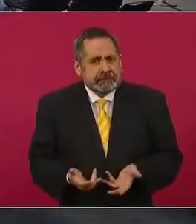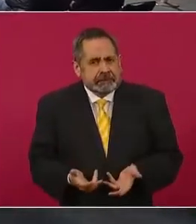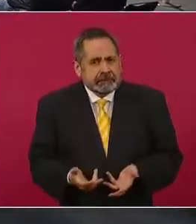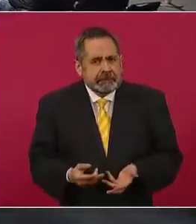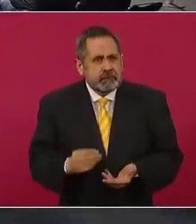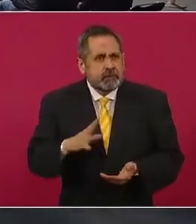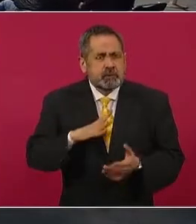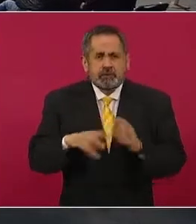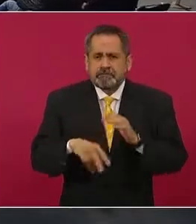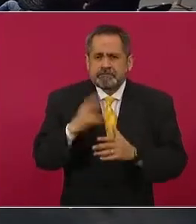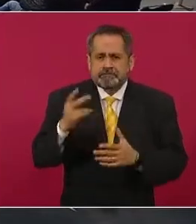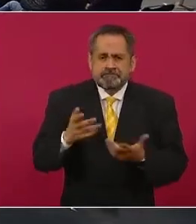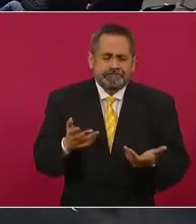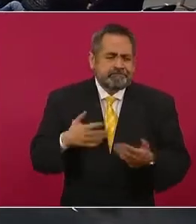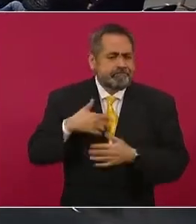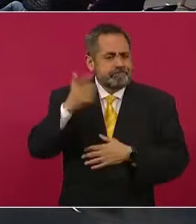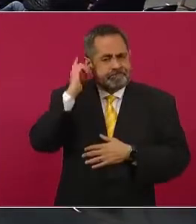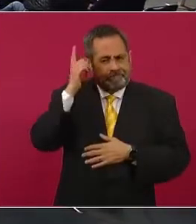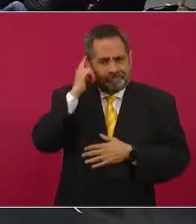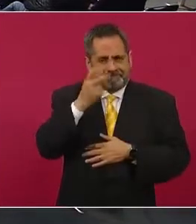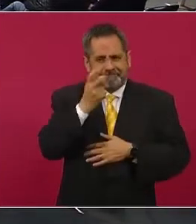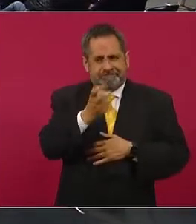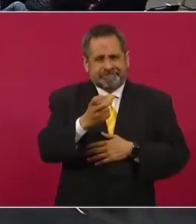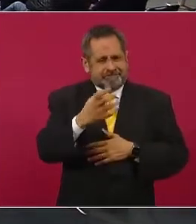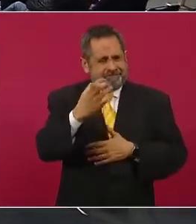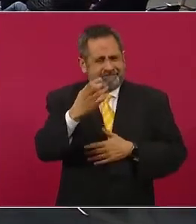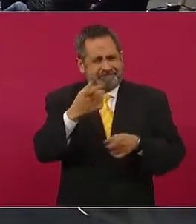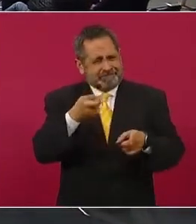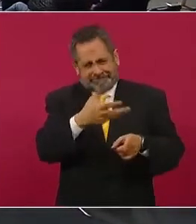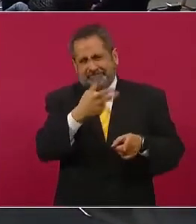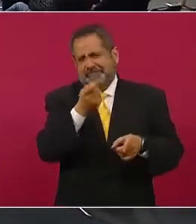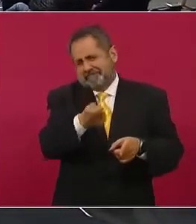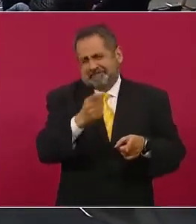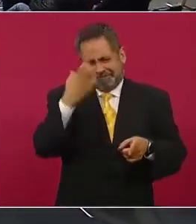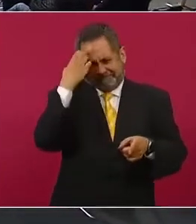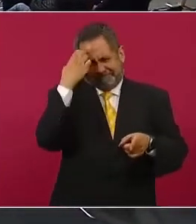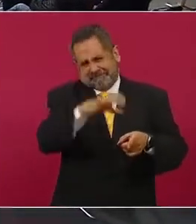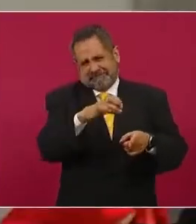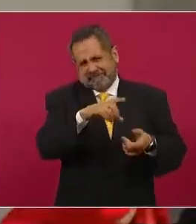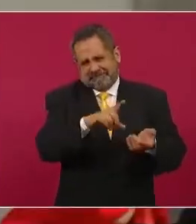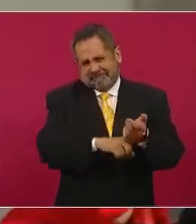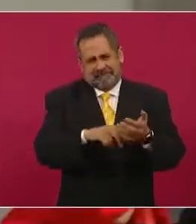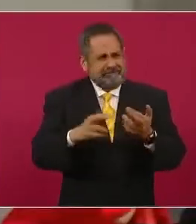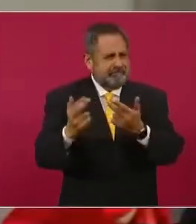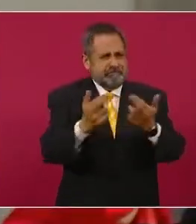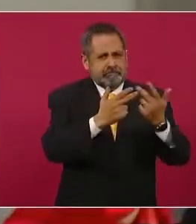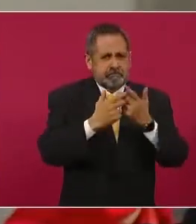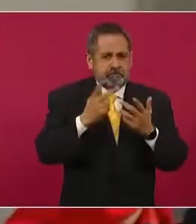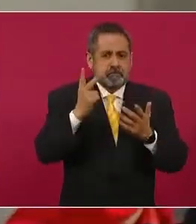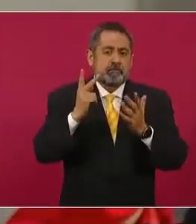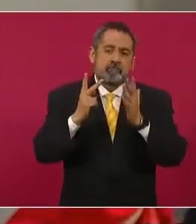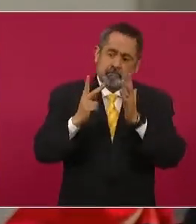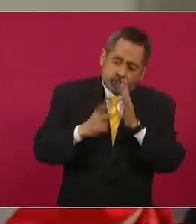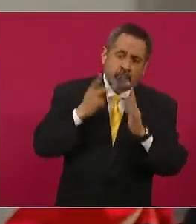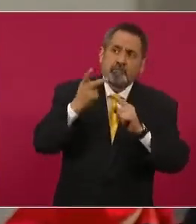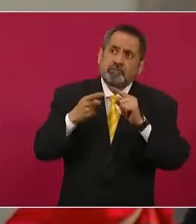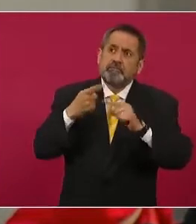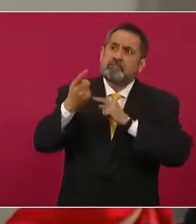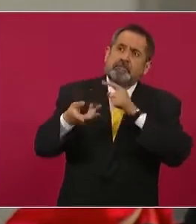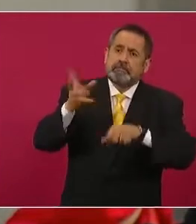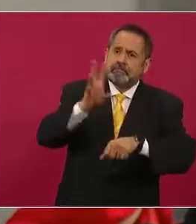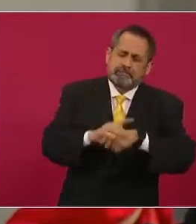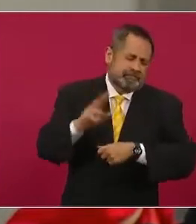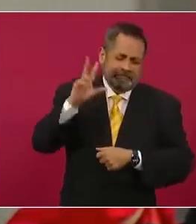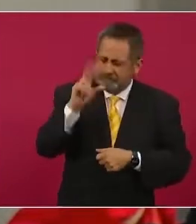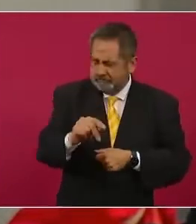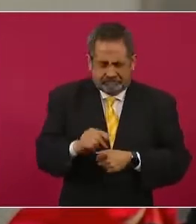Y espero que ojalá ese crimen ecológico que se hizo en esa zona no se vuelva a permitir, porque